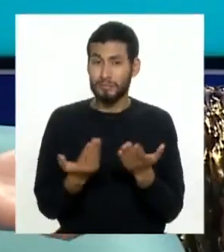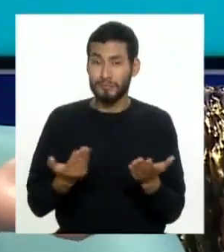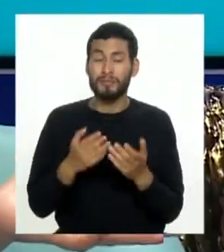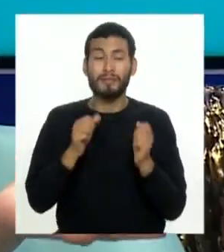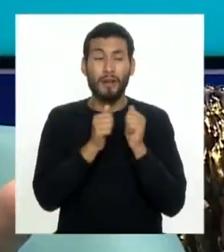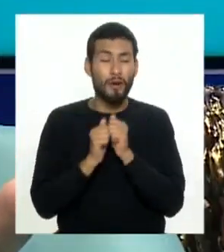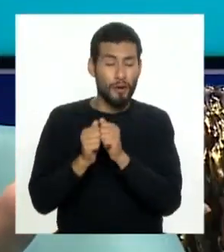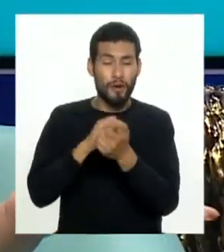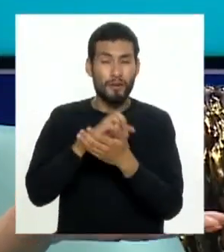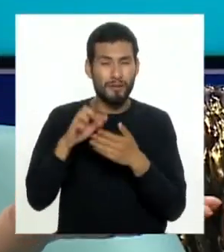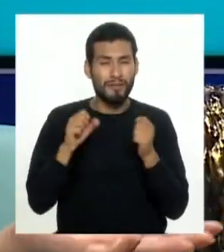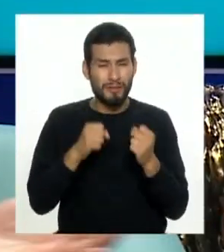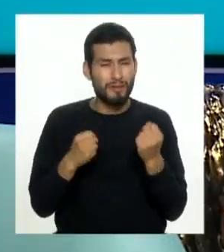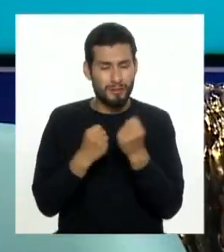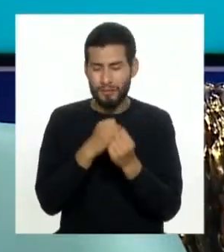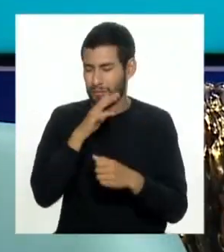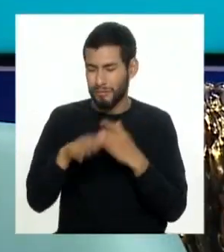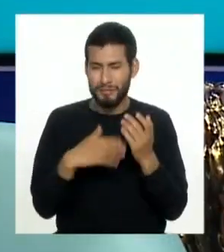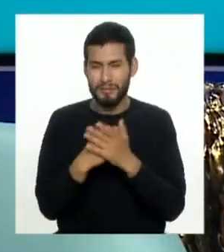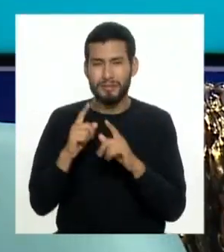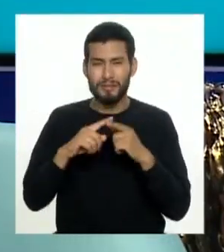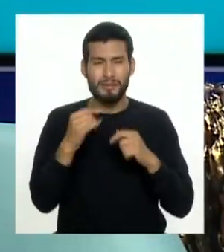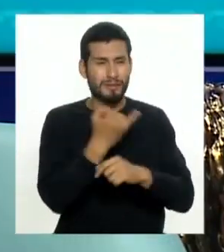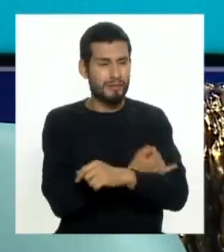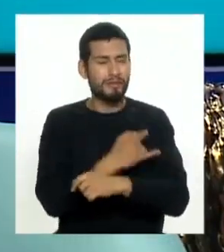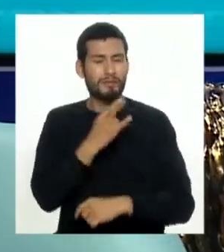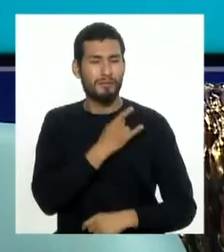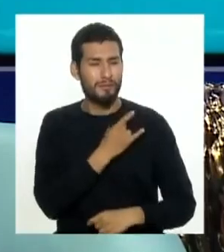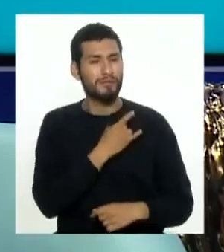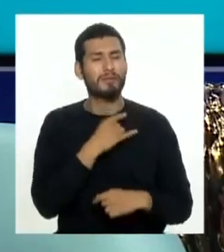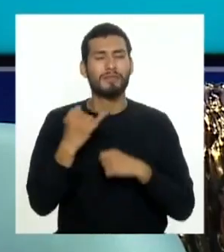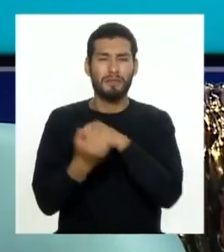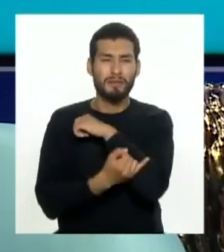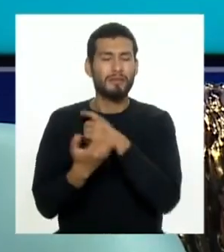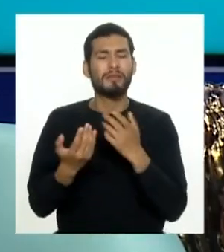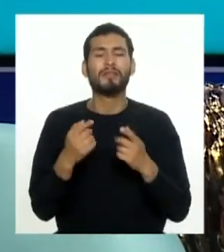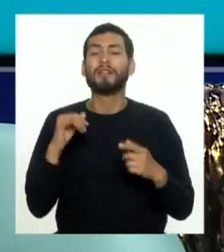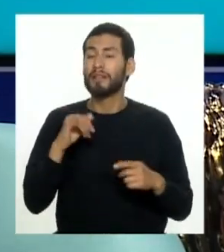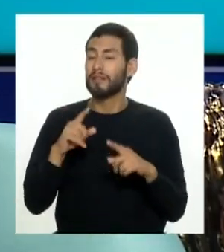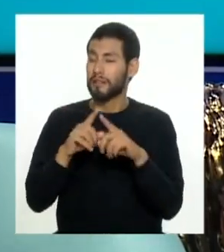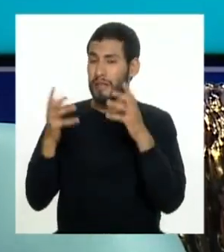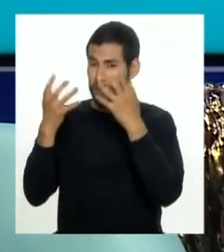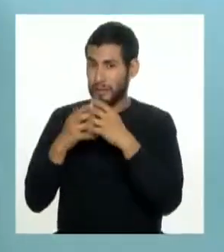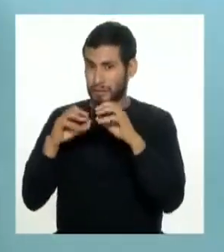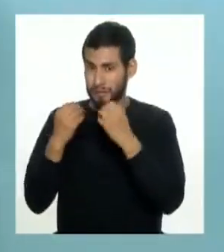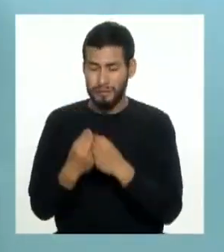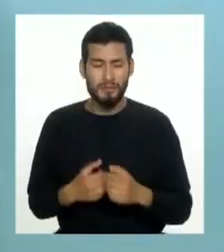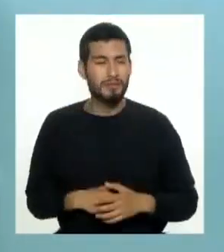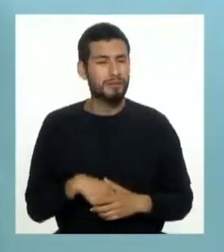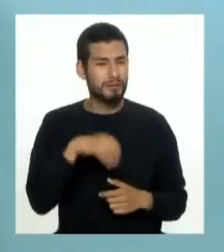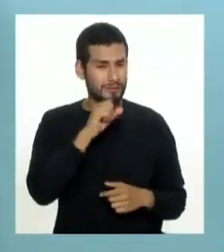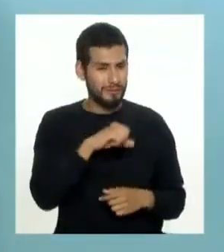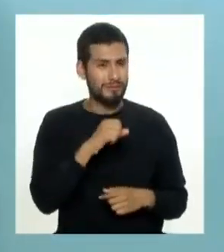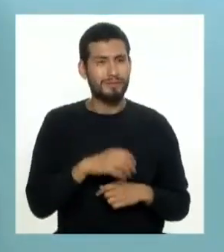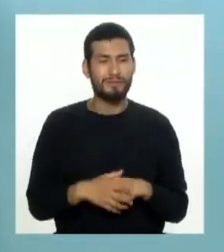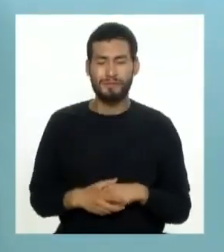recibir todos los apoyos de todas las instituciones universidades institutos y por qué no empresarios así es y